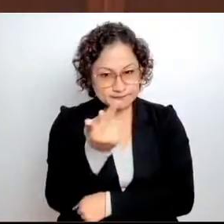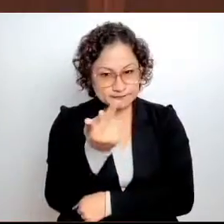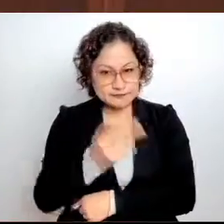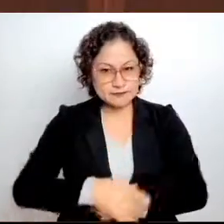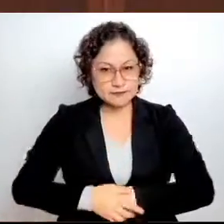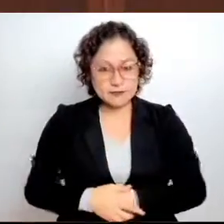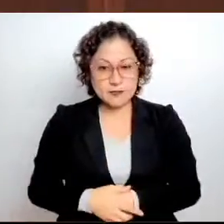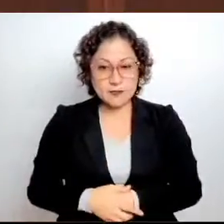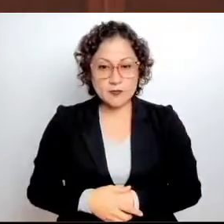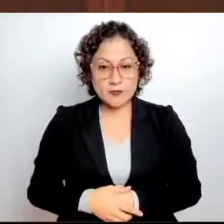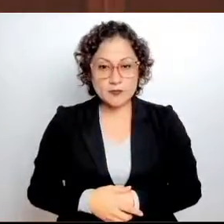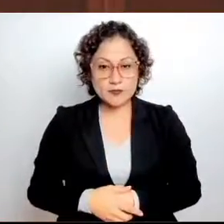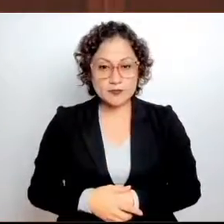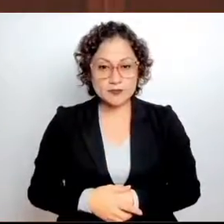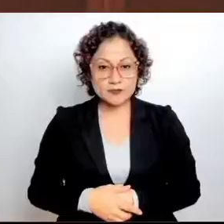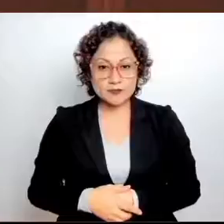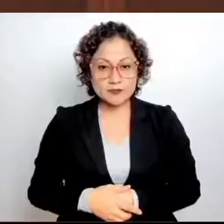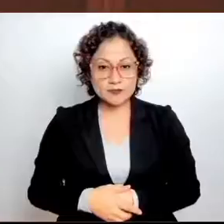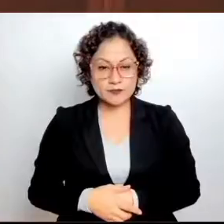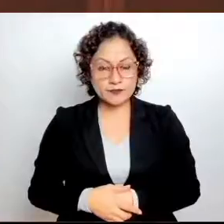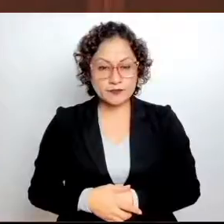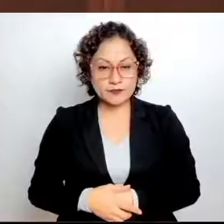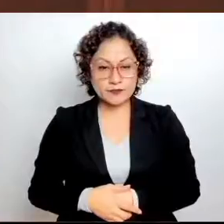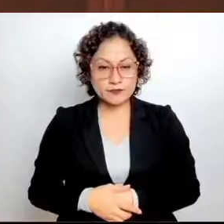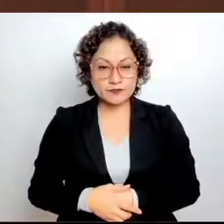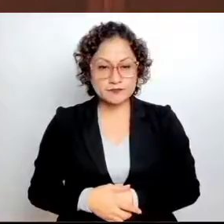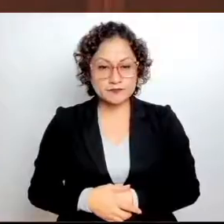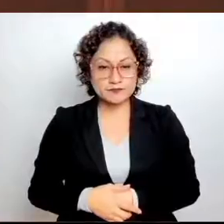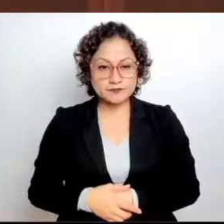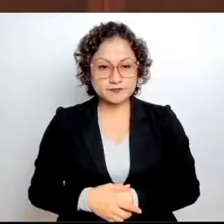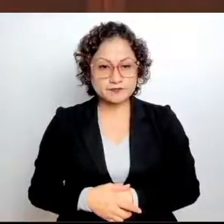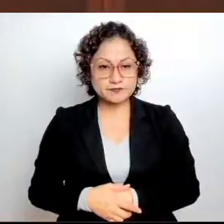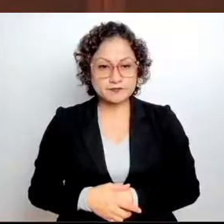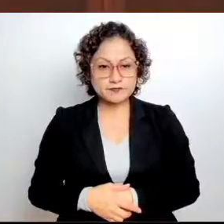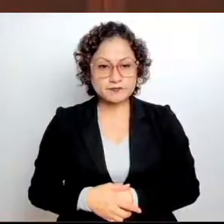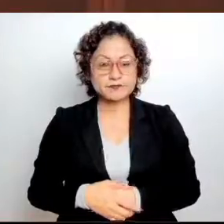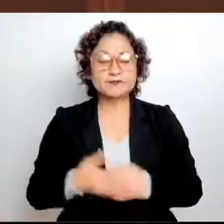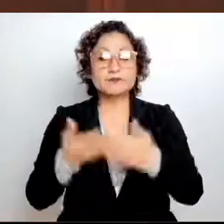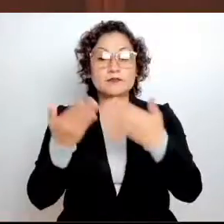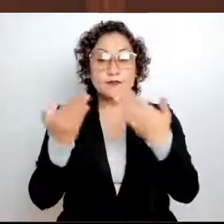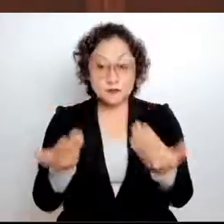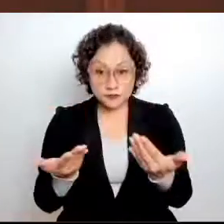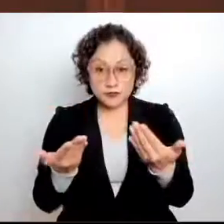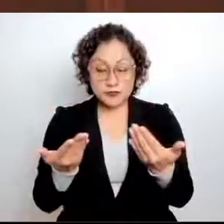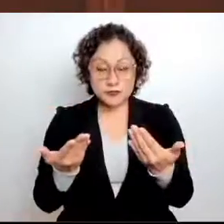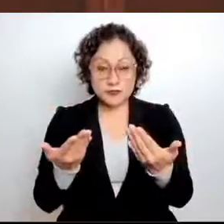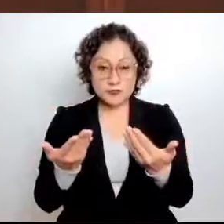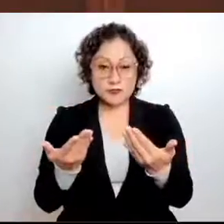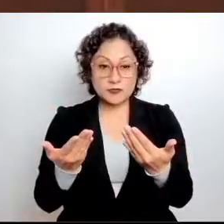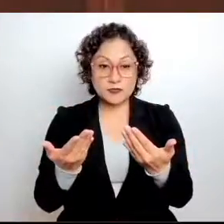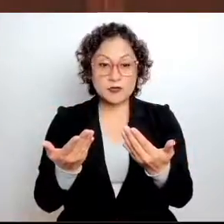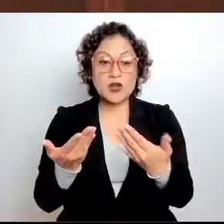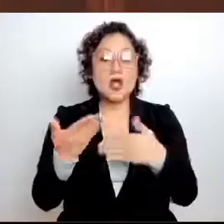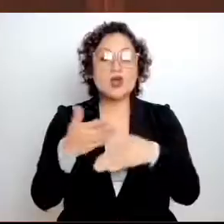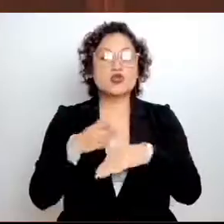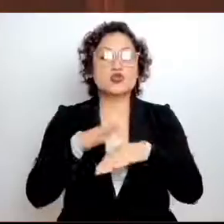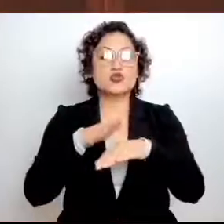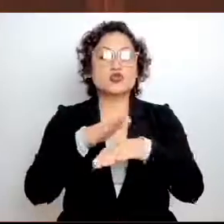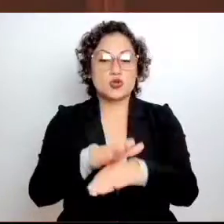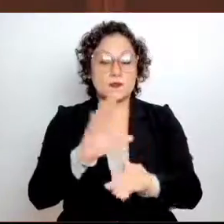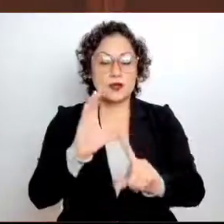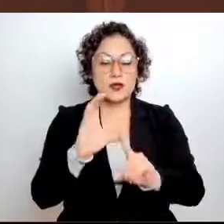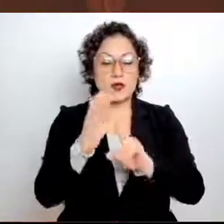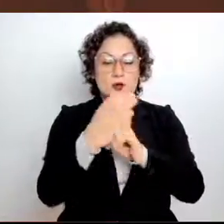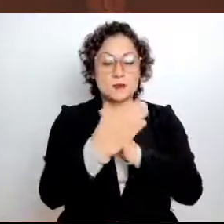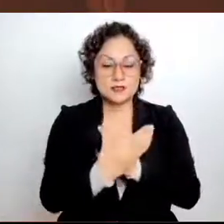¿cómo se tiene contemplado atender las observaciones formuladas por la Comisión Nacional